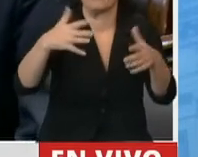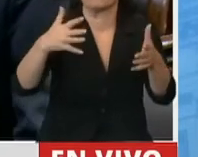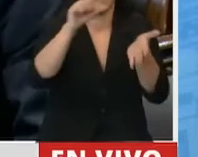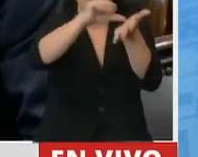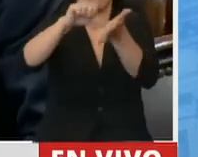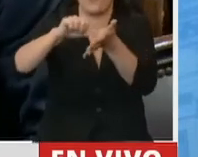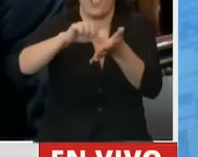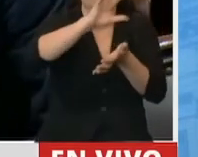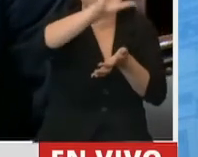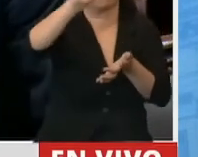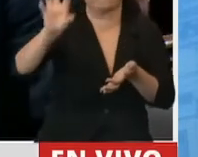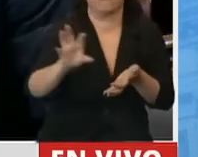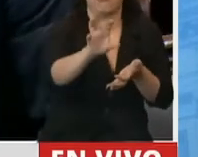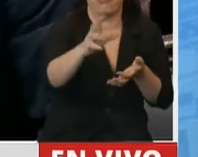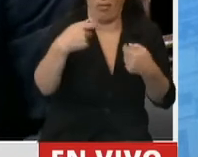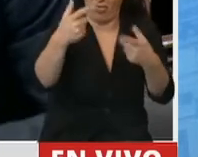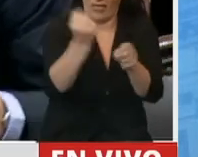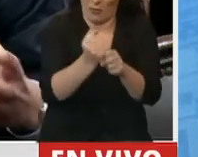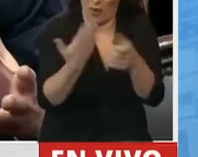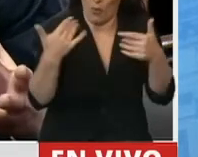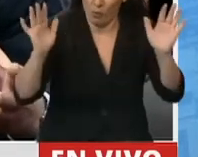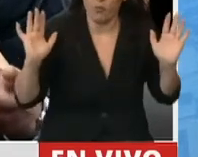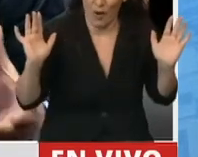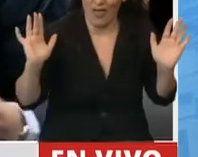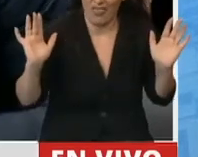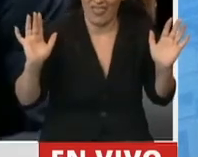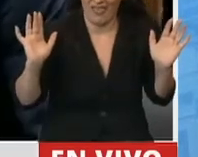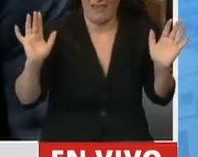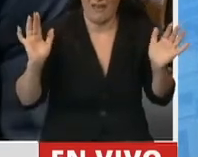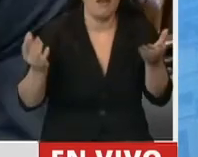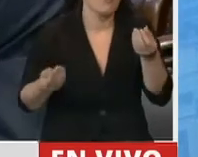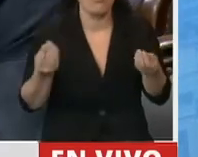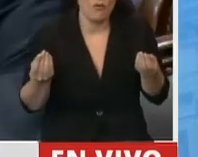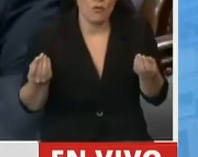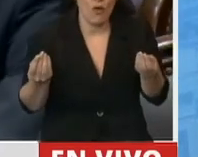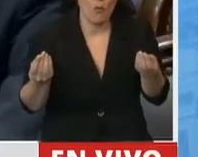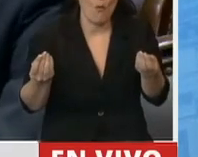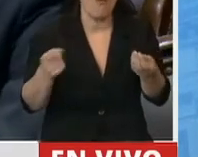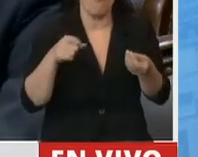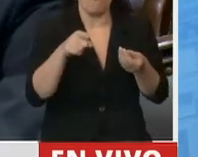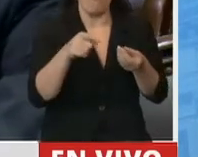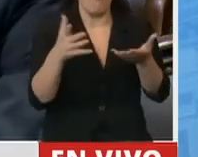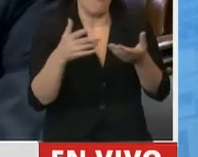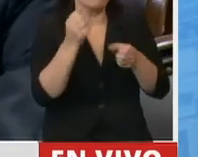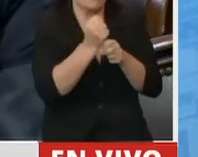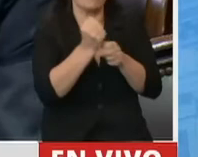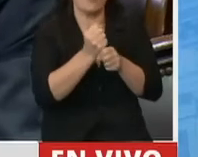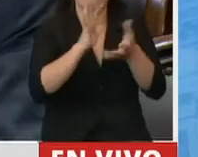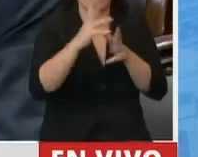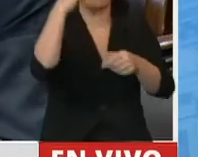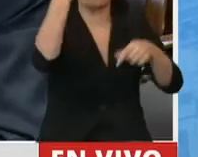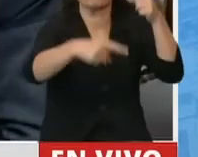del interior de nuestro país, fomentando claramente la diversidad de empleos,